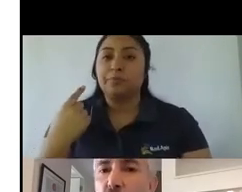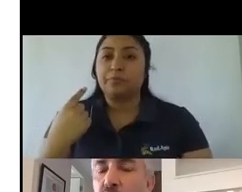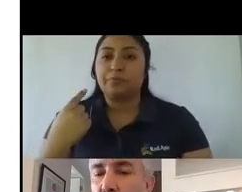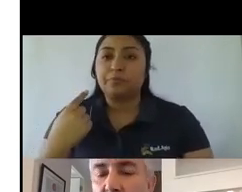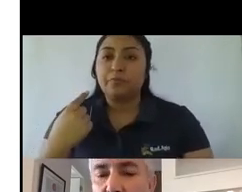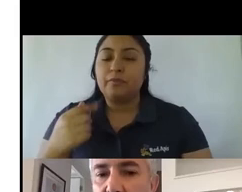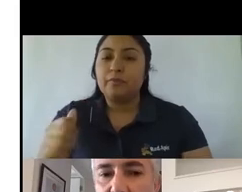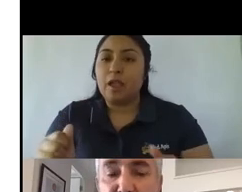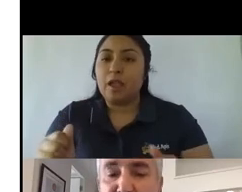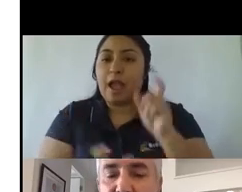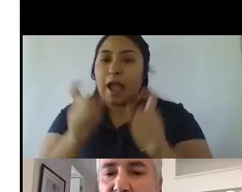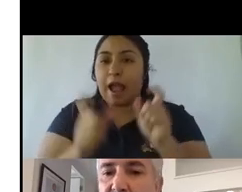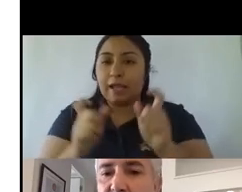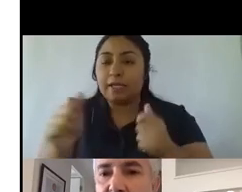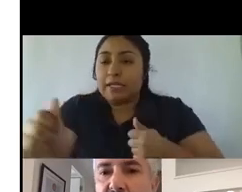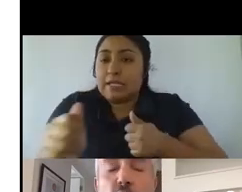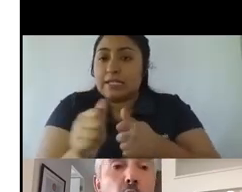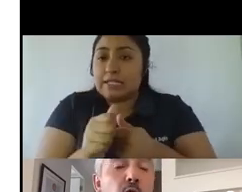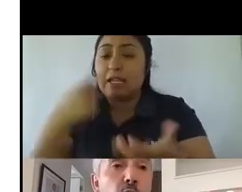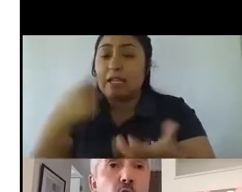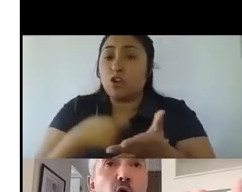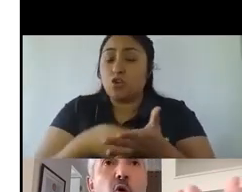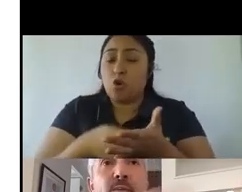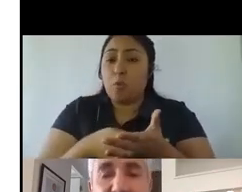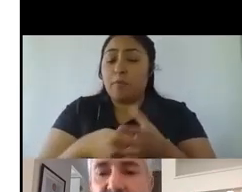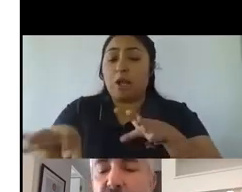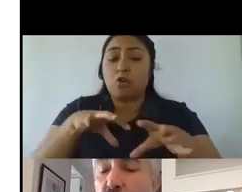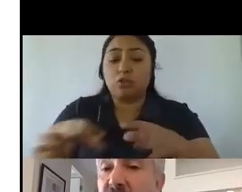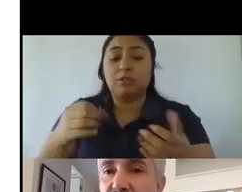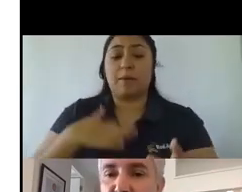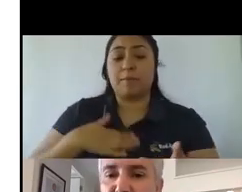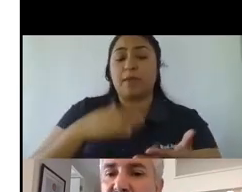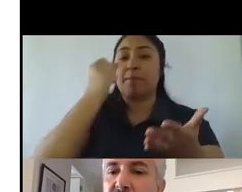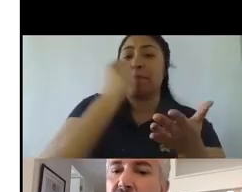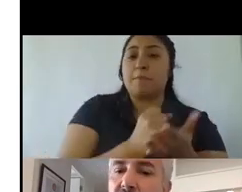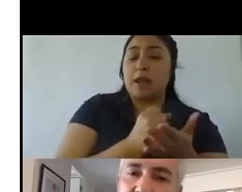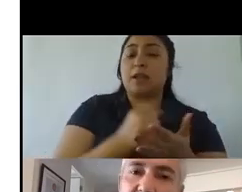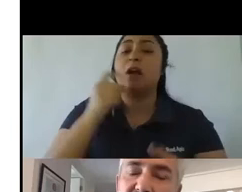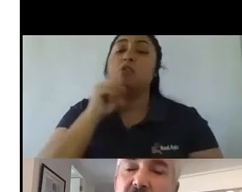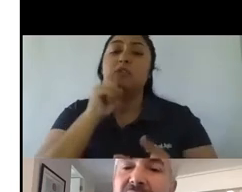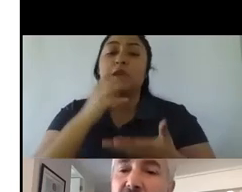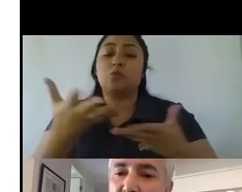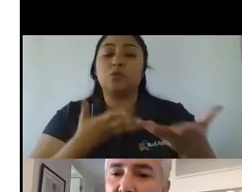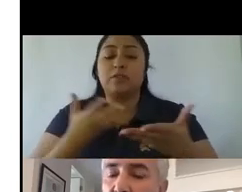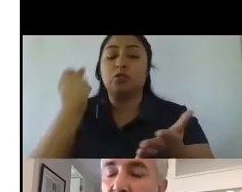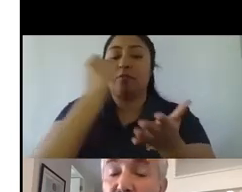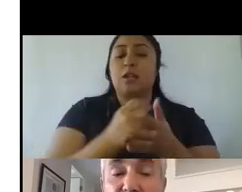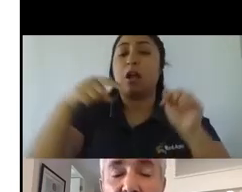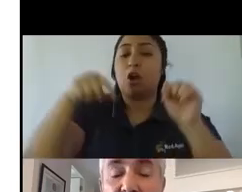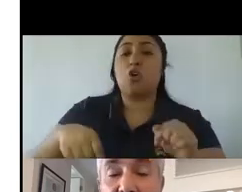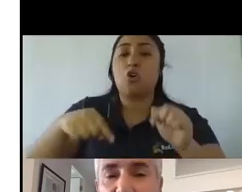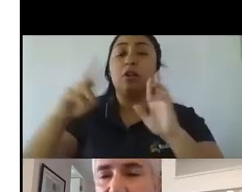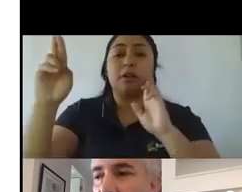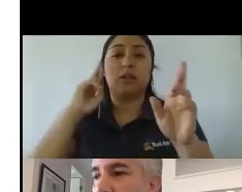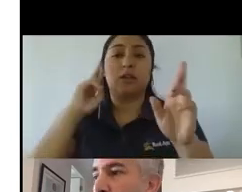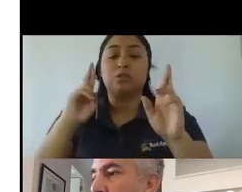un producto de mi marca o tiene, digamos, un servicio de mi marca. Hoy día tenemos que relacionarnos de una manera